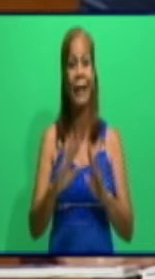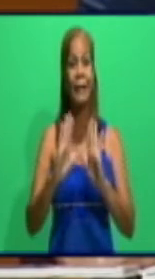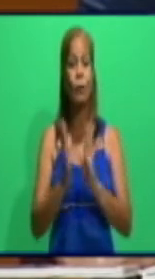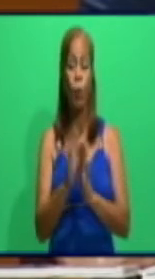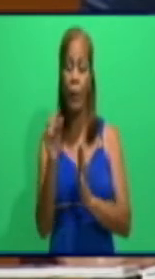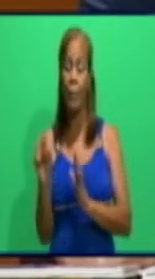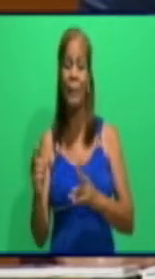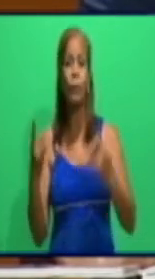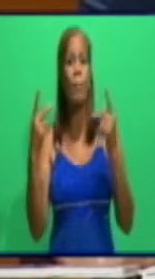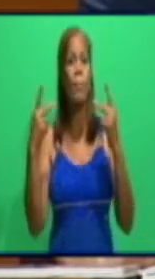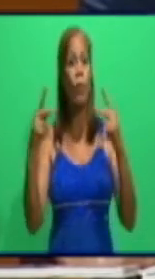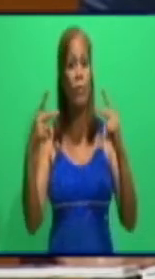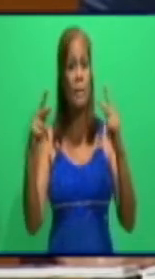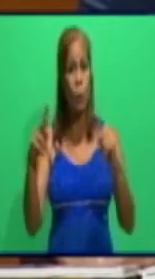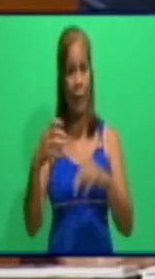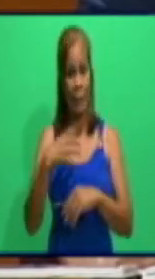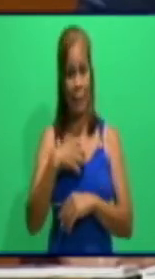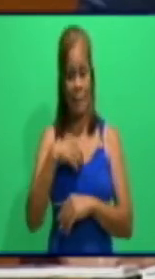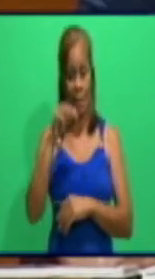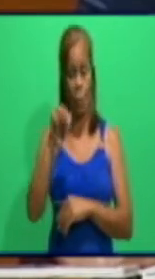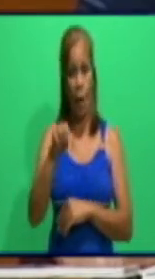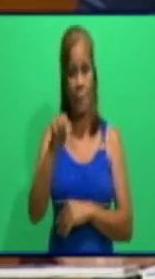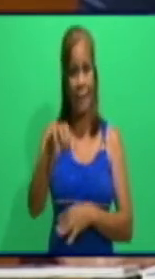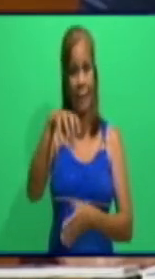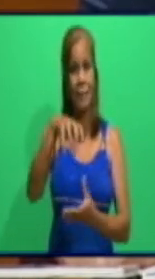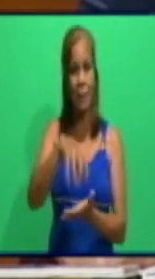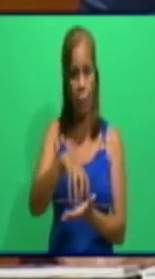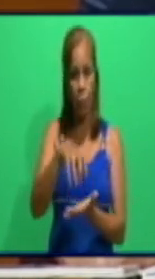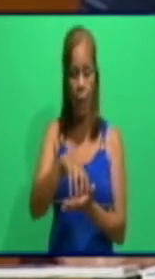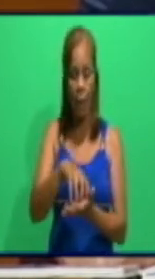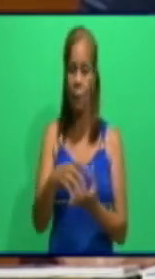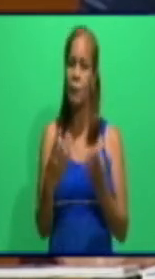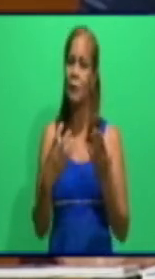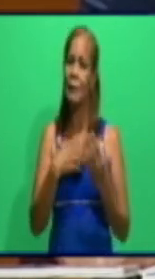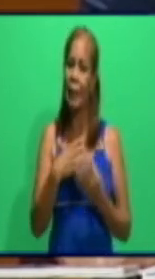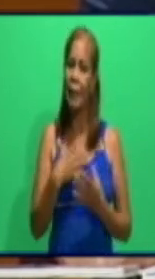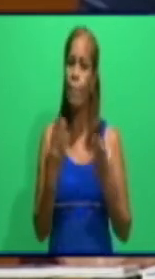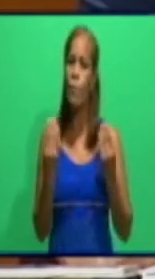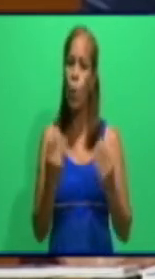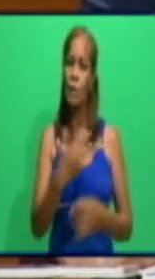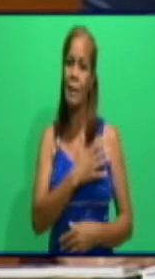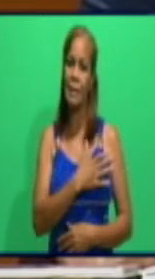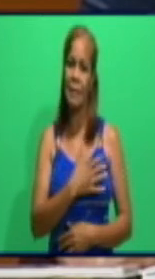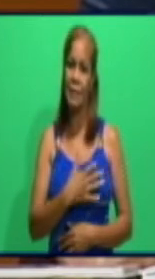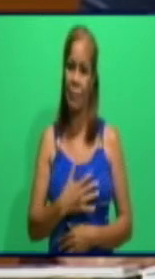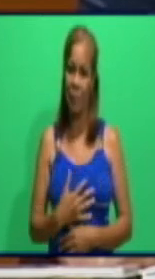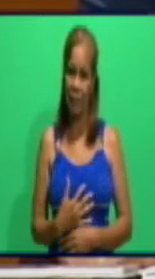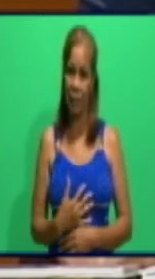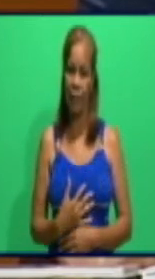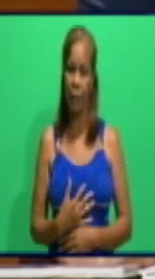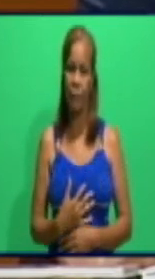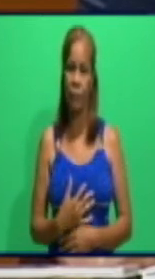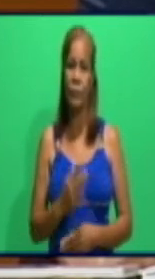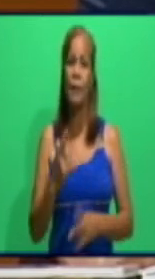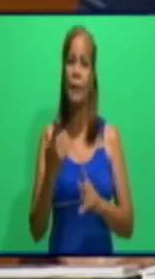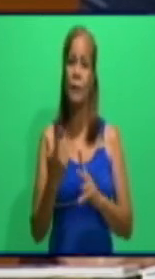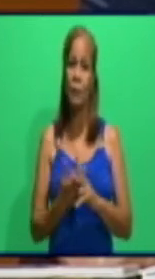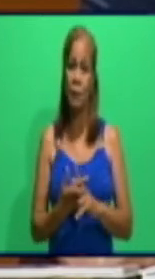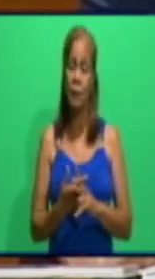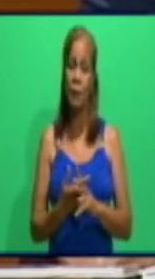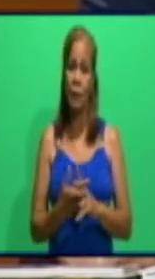profesionales altamente calificados y con una sensibilidad humana como nos caracteriza, que va a garantizar que precisamente